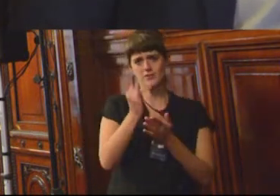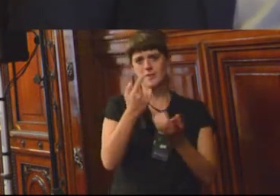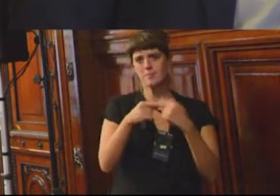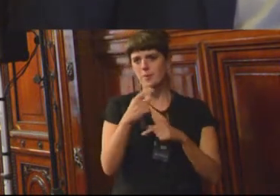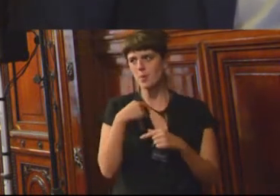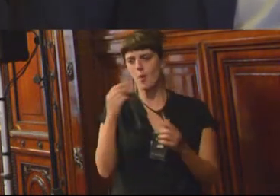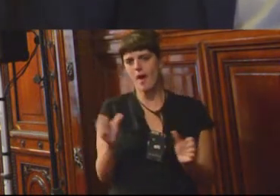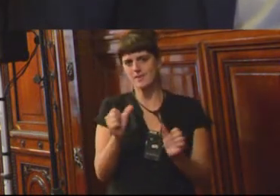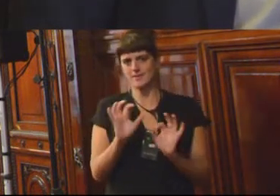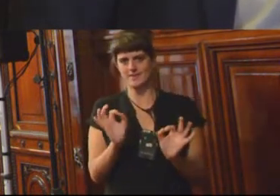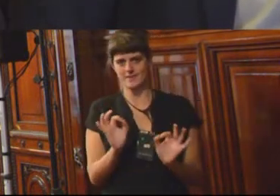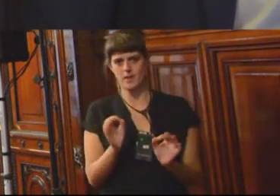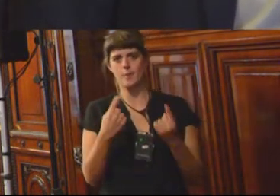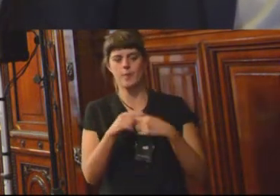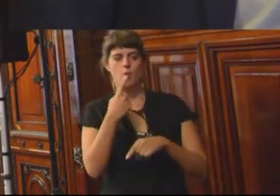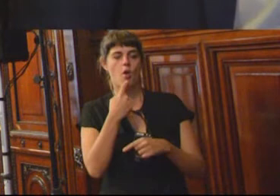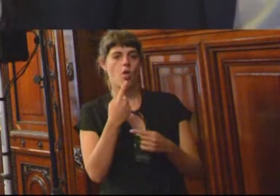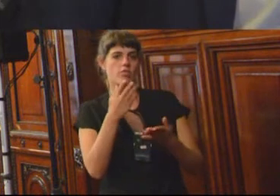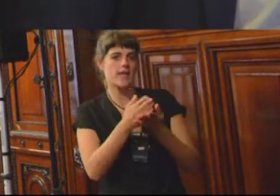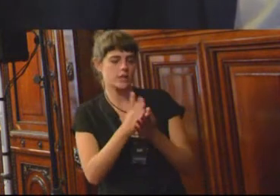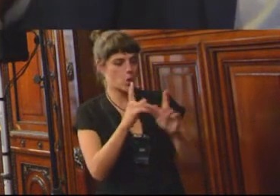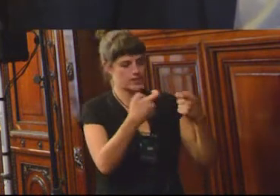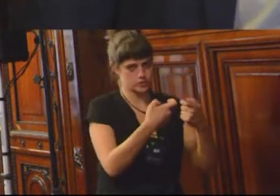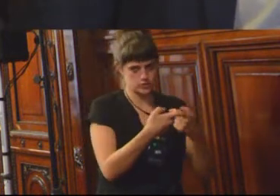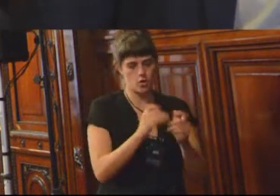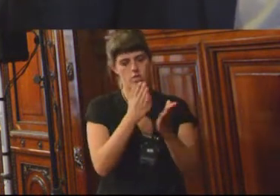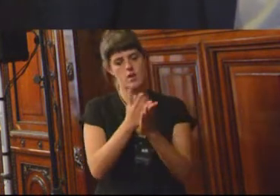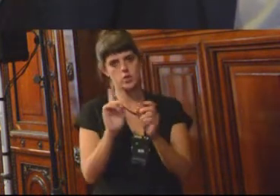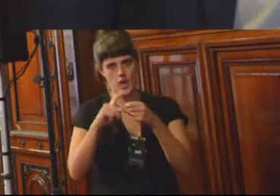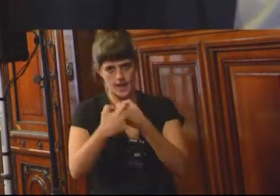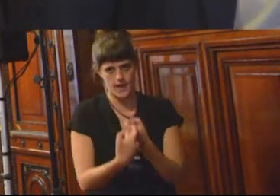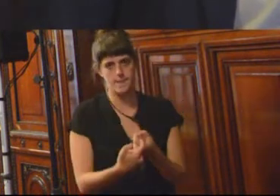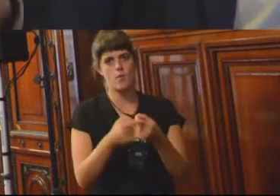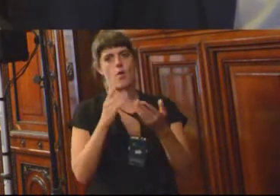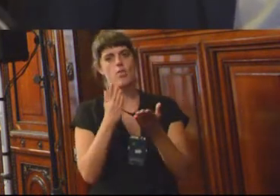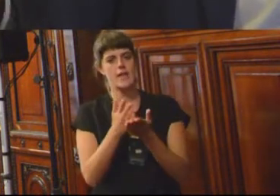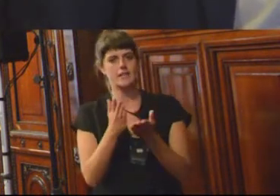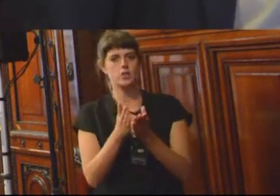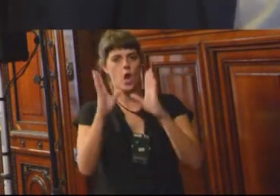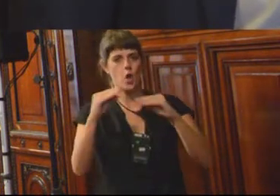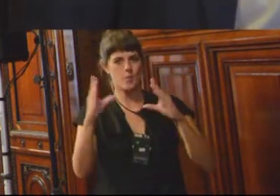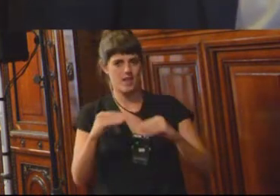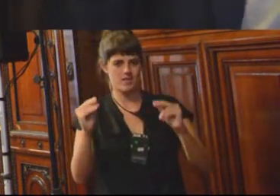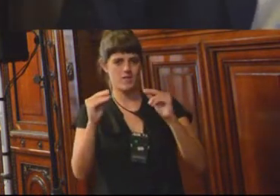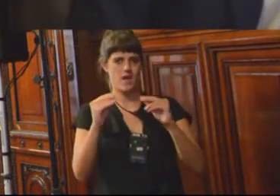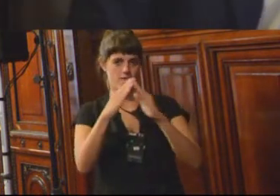significa derecho a asociación, derecho a gremio, derecho a cooperativa de vivienda.